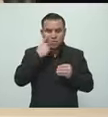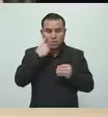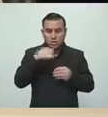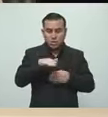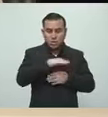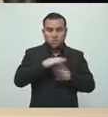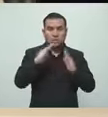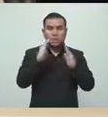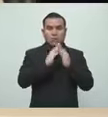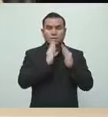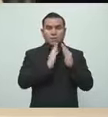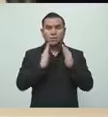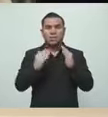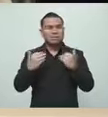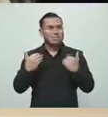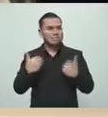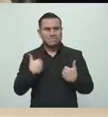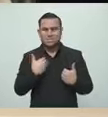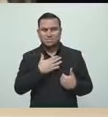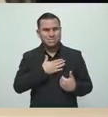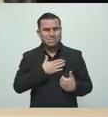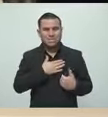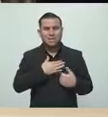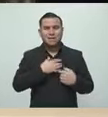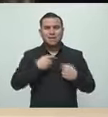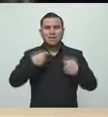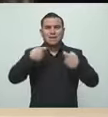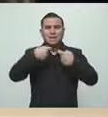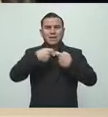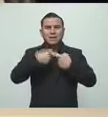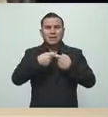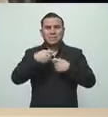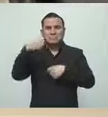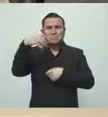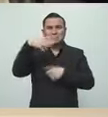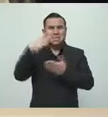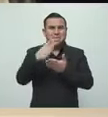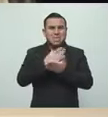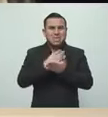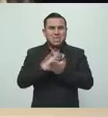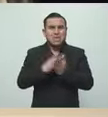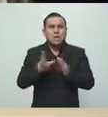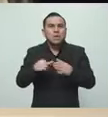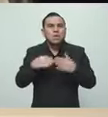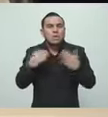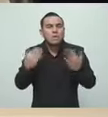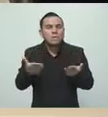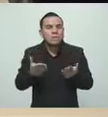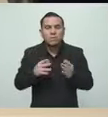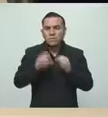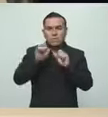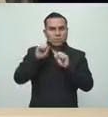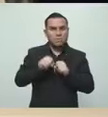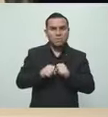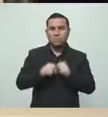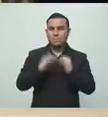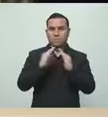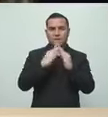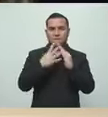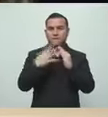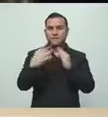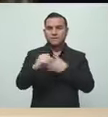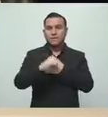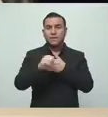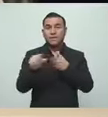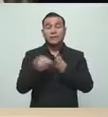energía eléctrica. Entonces, yo decía, ¿cómo es que el pretexto era de que no podemos salir de aquí porque